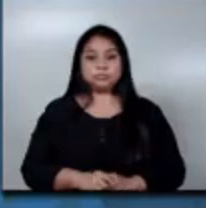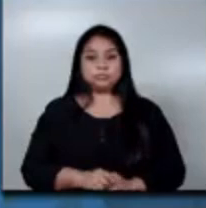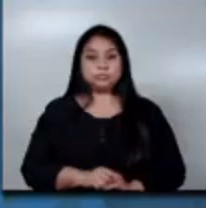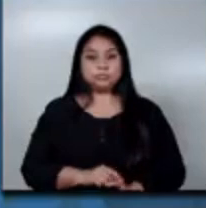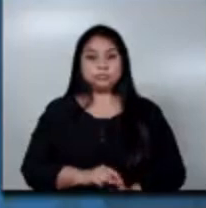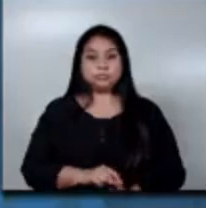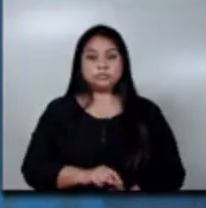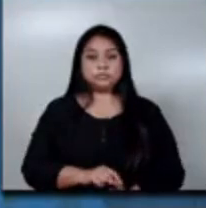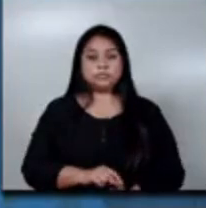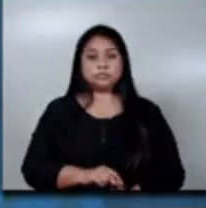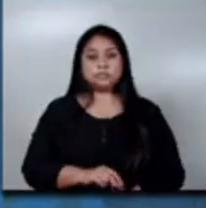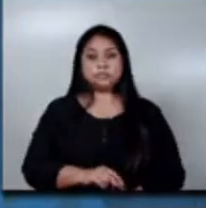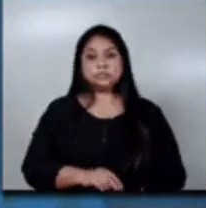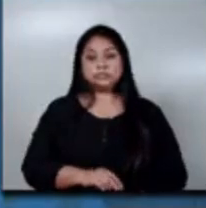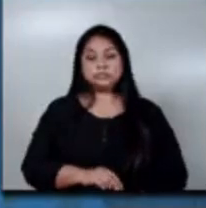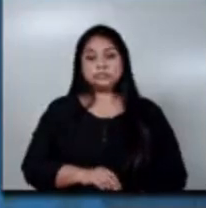Buenos días.